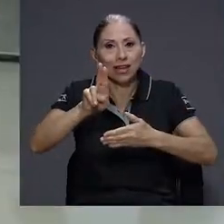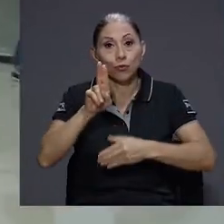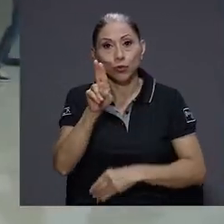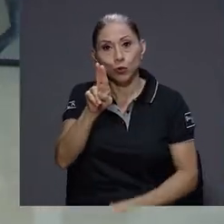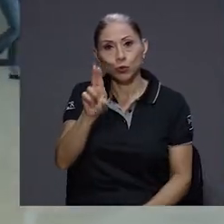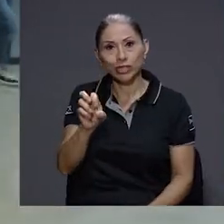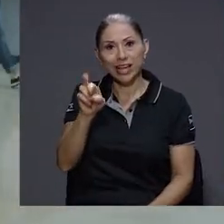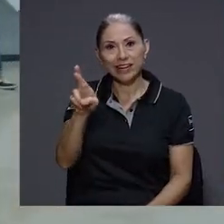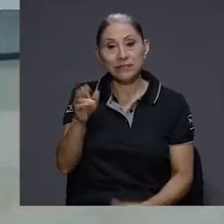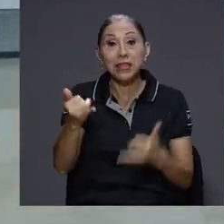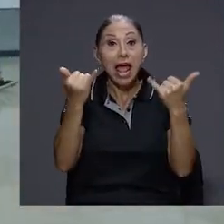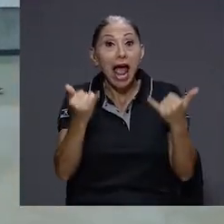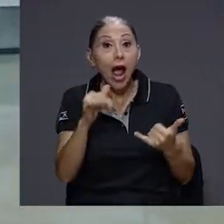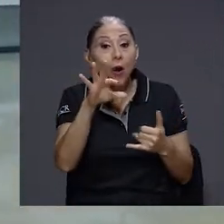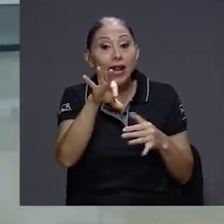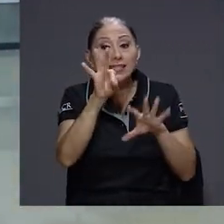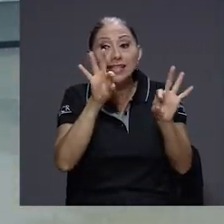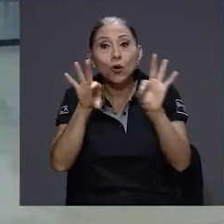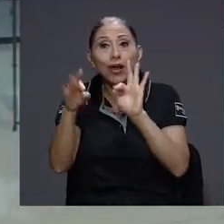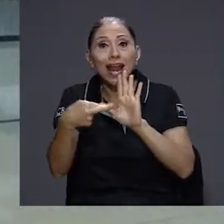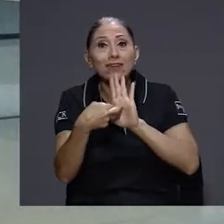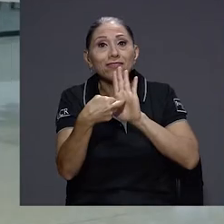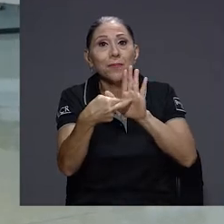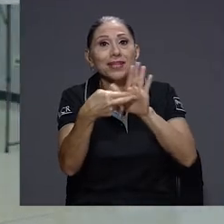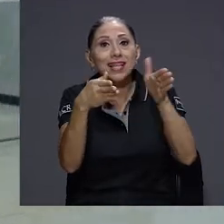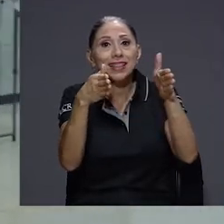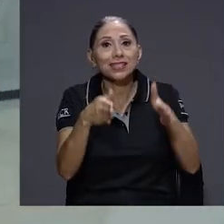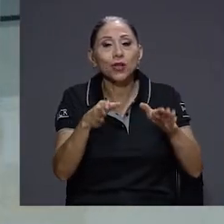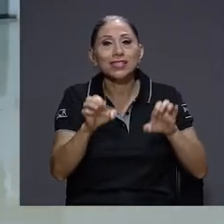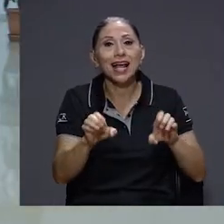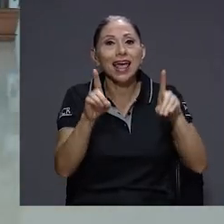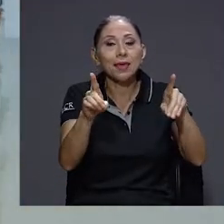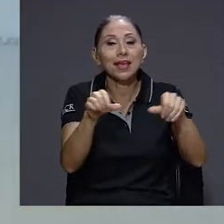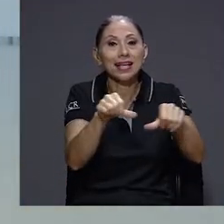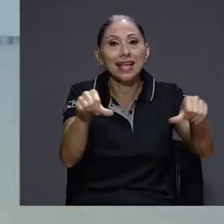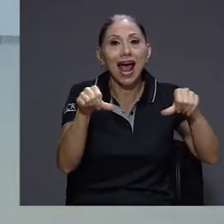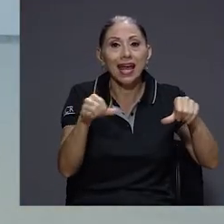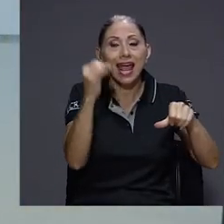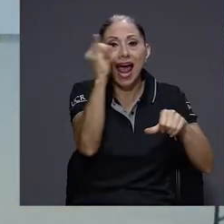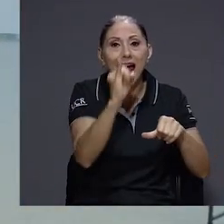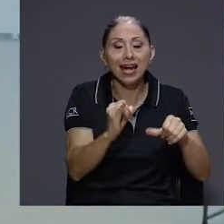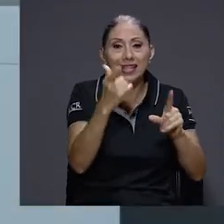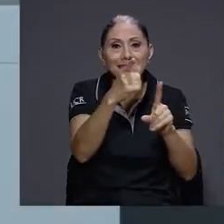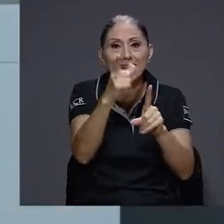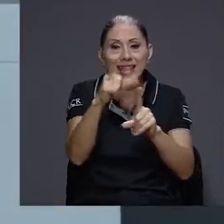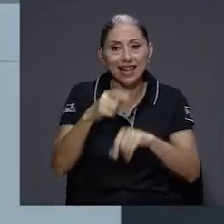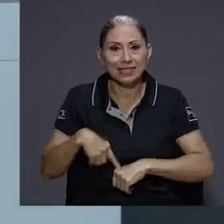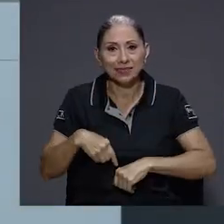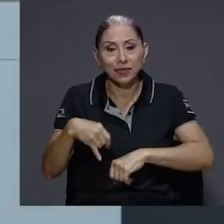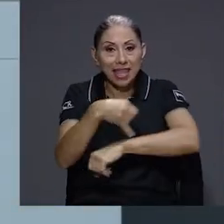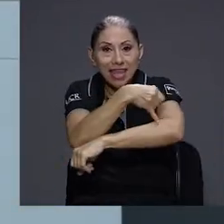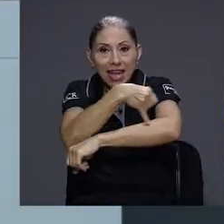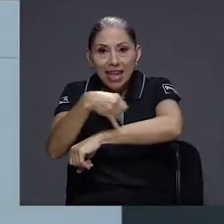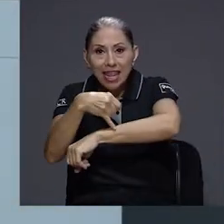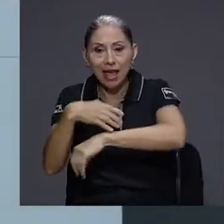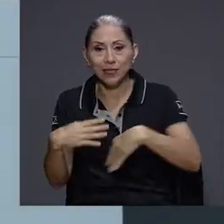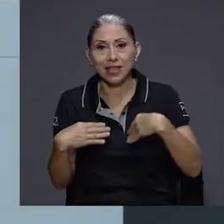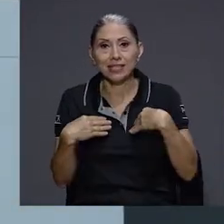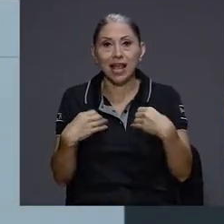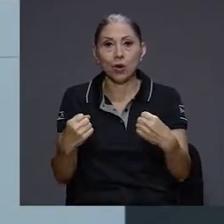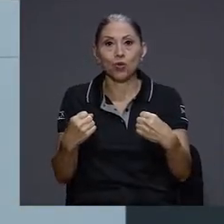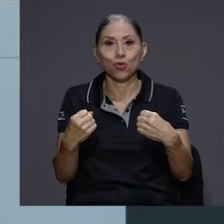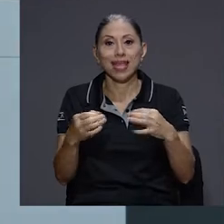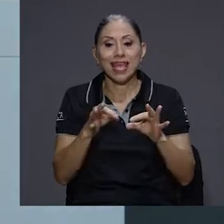En esta ocasión se escogerán las representaciones académicas de las áreas de Artes y Letras, Ingeniería, Salud